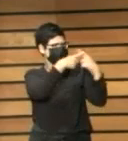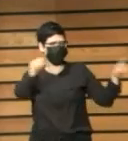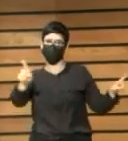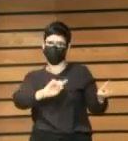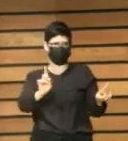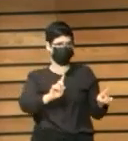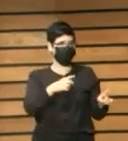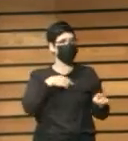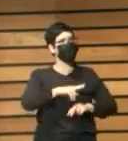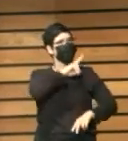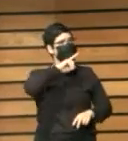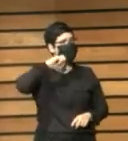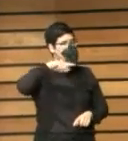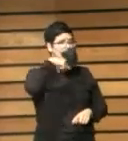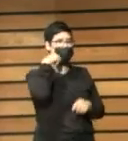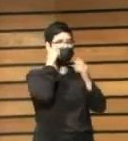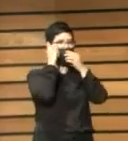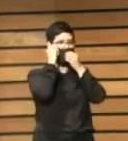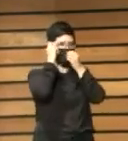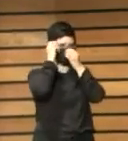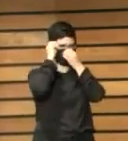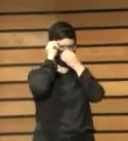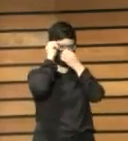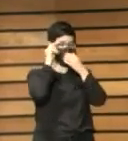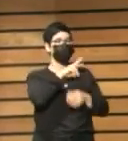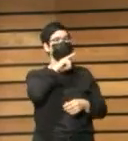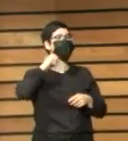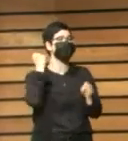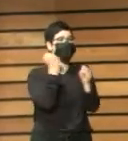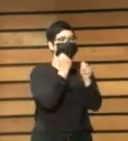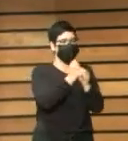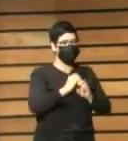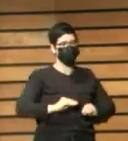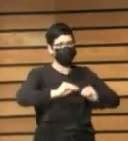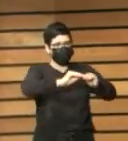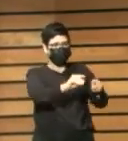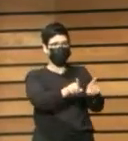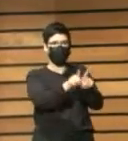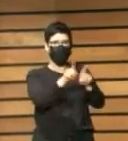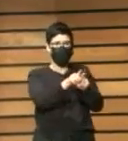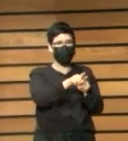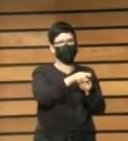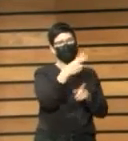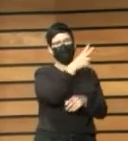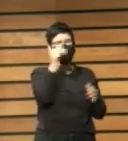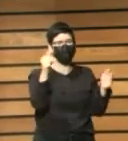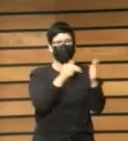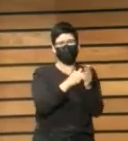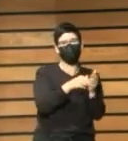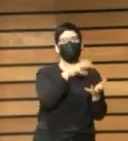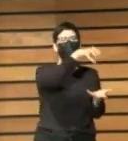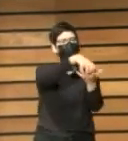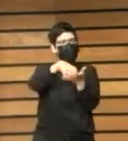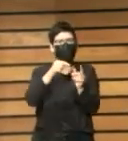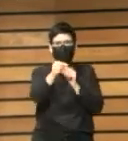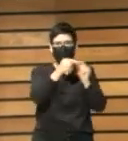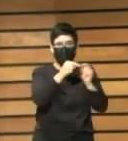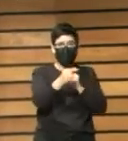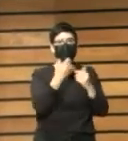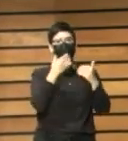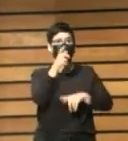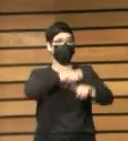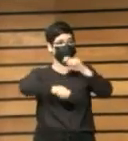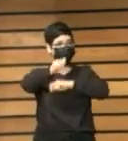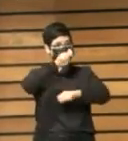últimos tres años entiendo que hay como una red de telecentros que integra unos 1300 telecentros en España a través de una asociación Somos